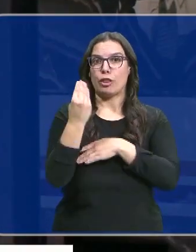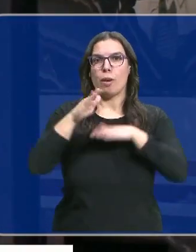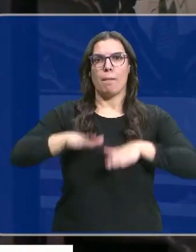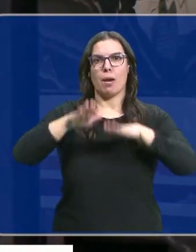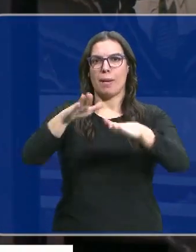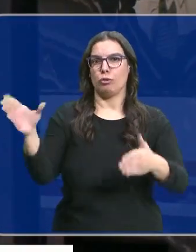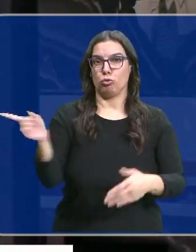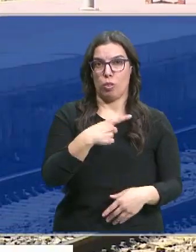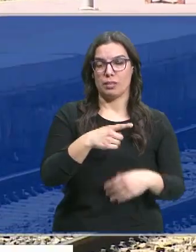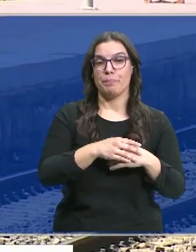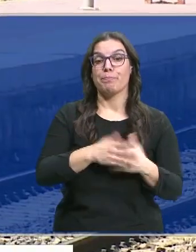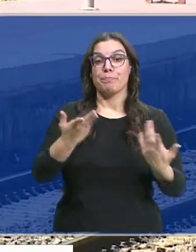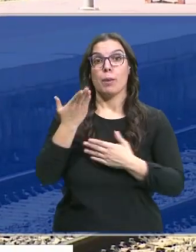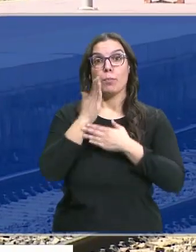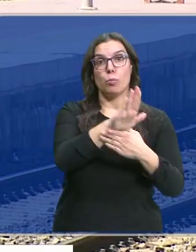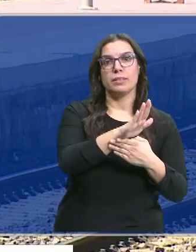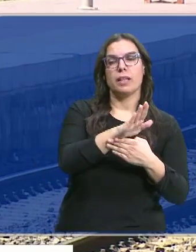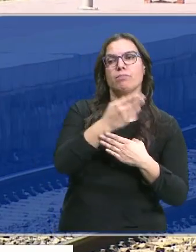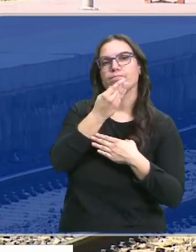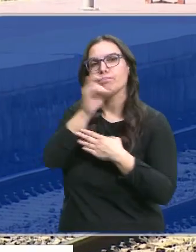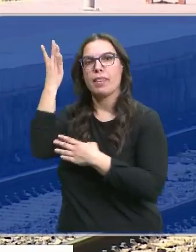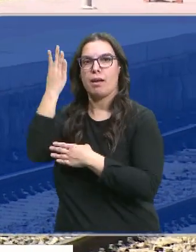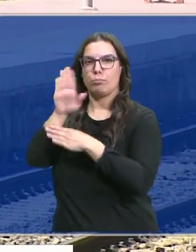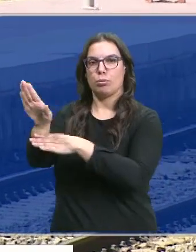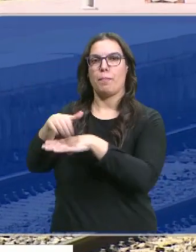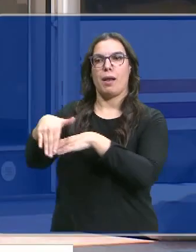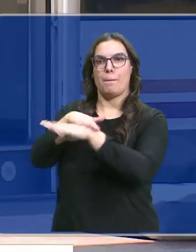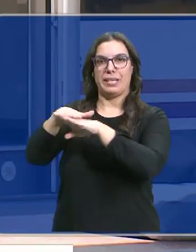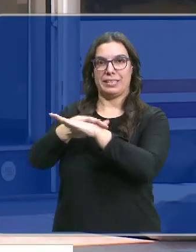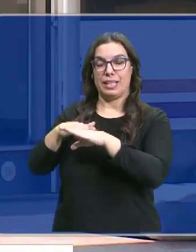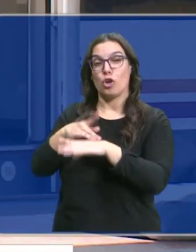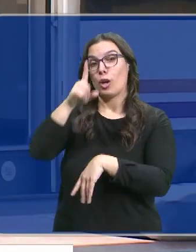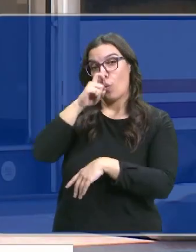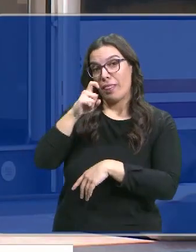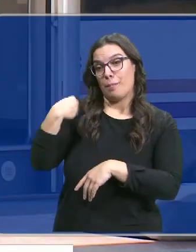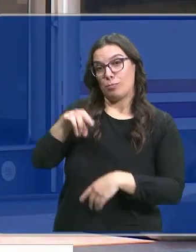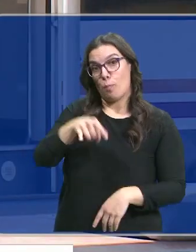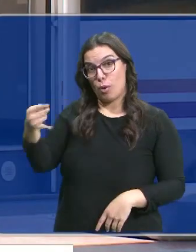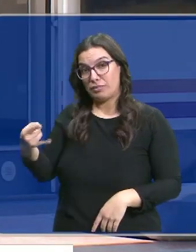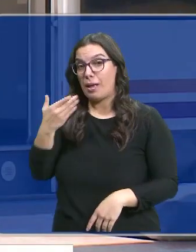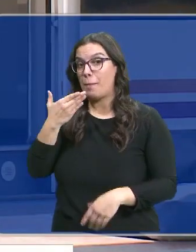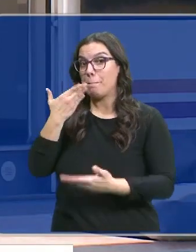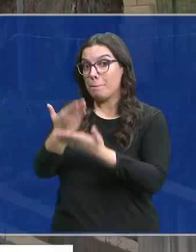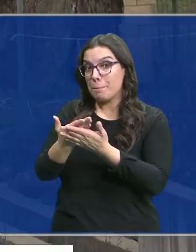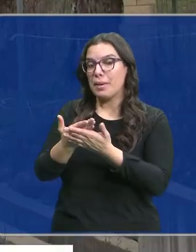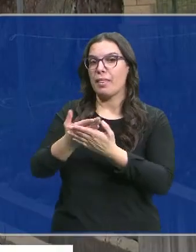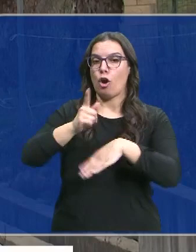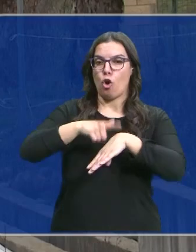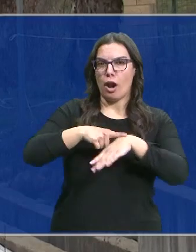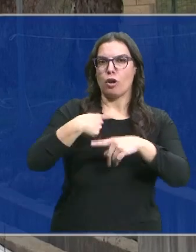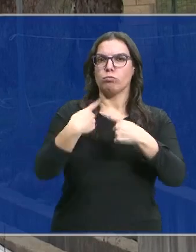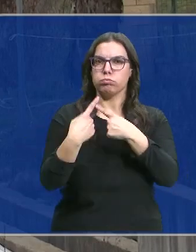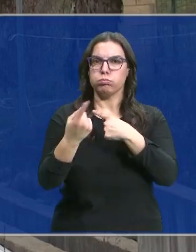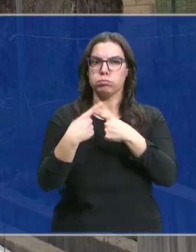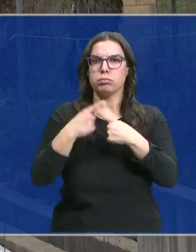estaciones. Para ello lanzan esta propuesta al Ministerio recordando que ahora está dirigido por Óscar Puente y piden su puesta en marcha con horarios más